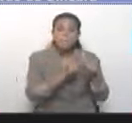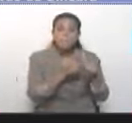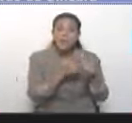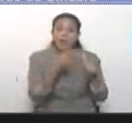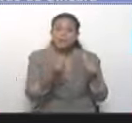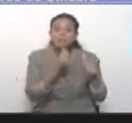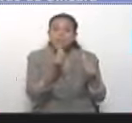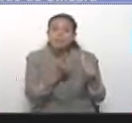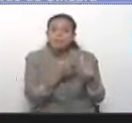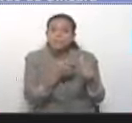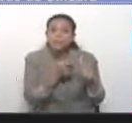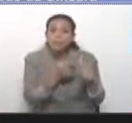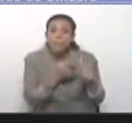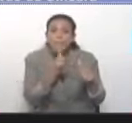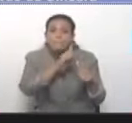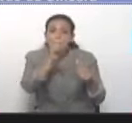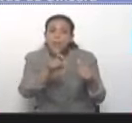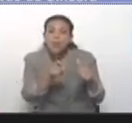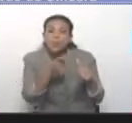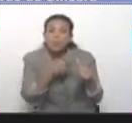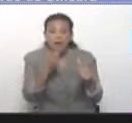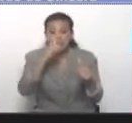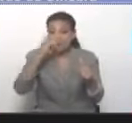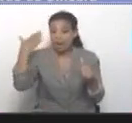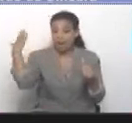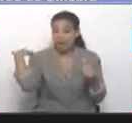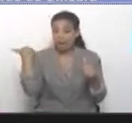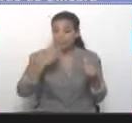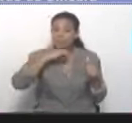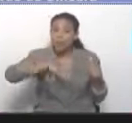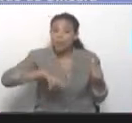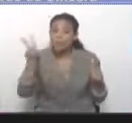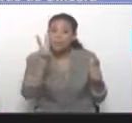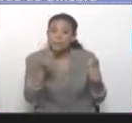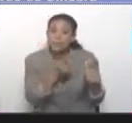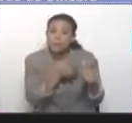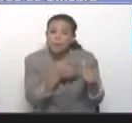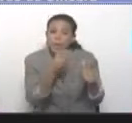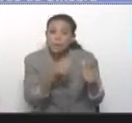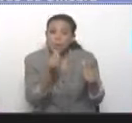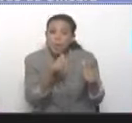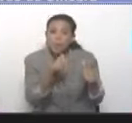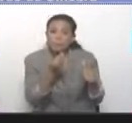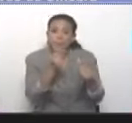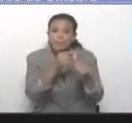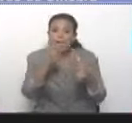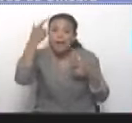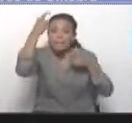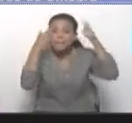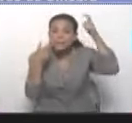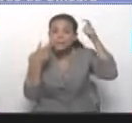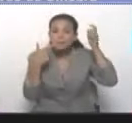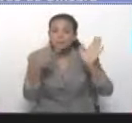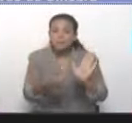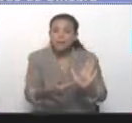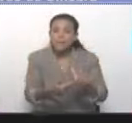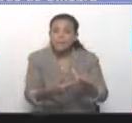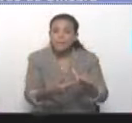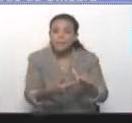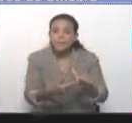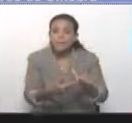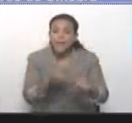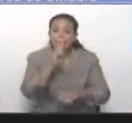consultivo de la historia de Venezuela lo convocó el comandante Hugo Chávez